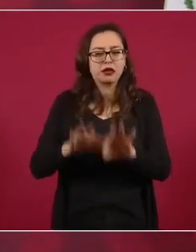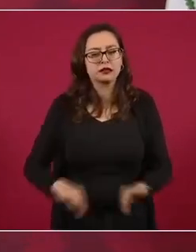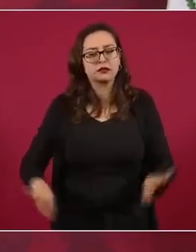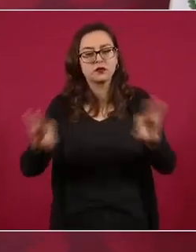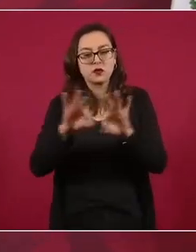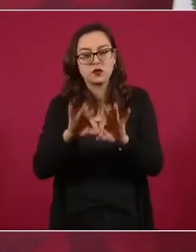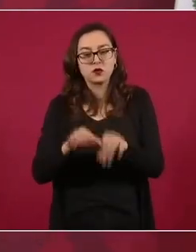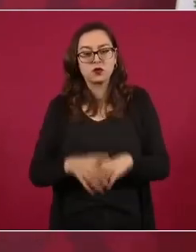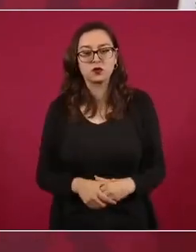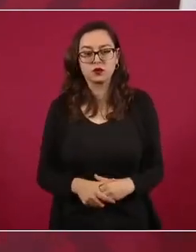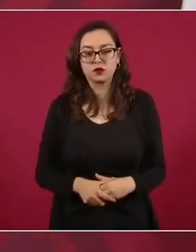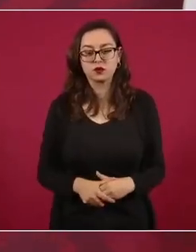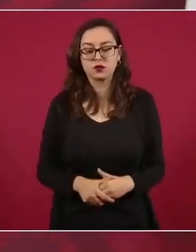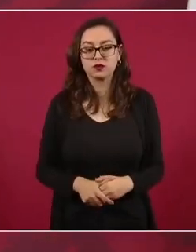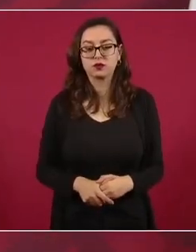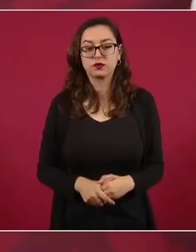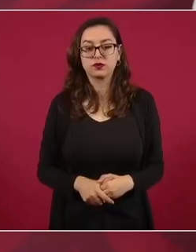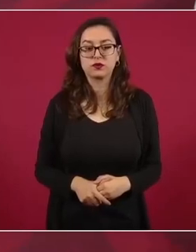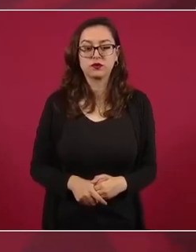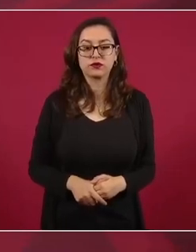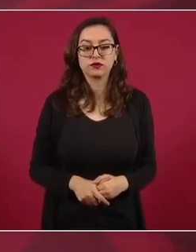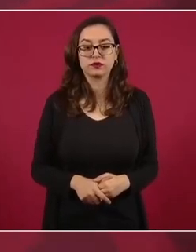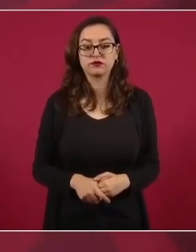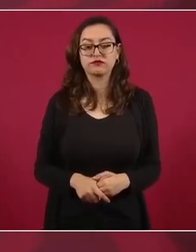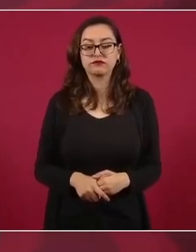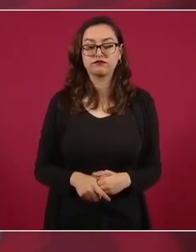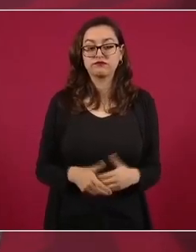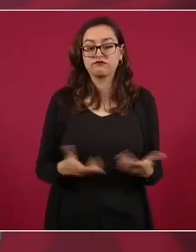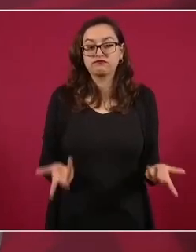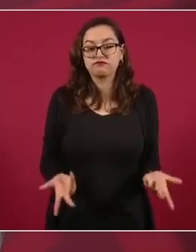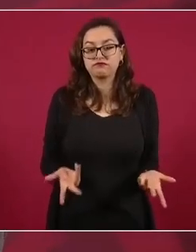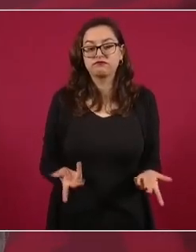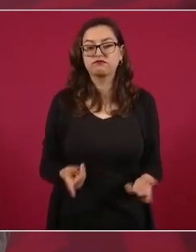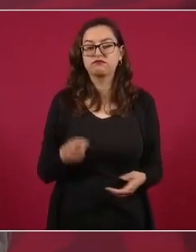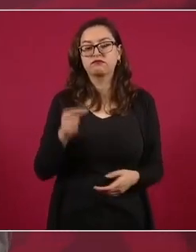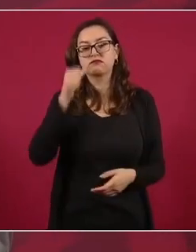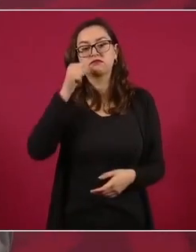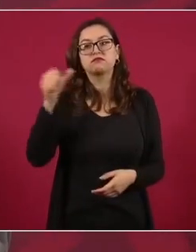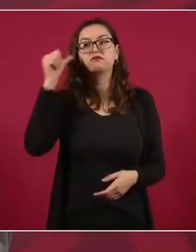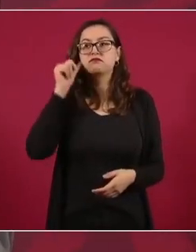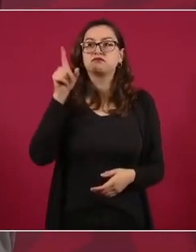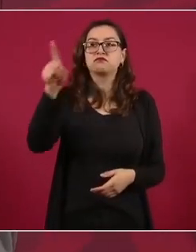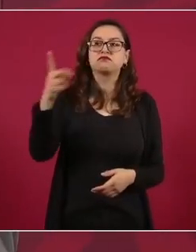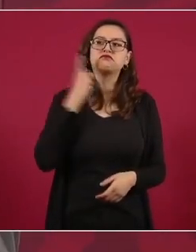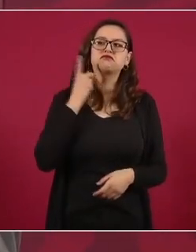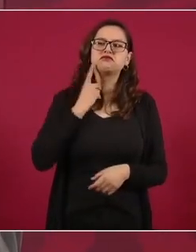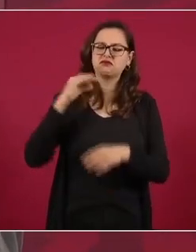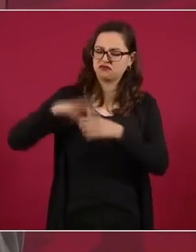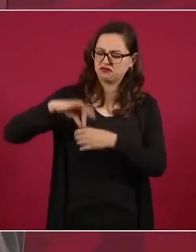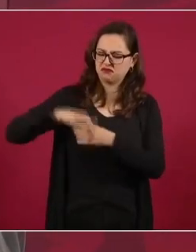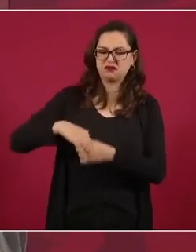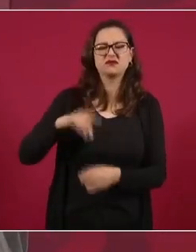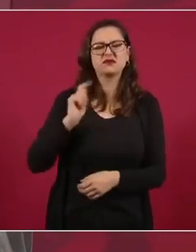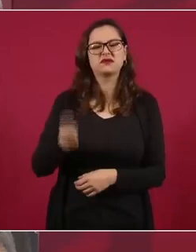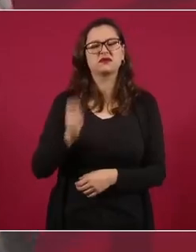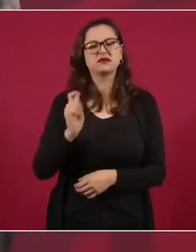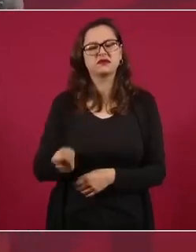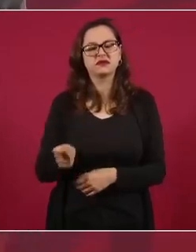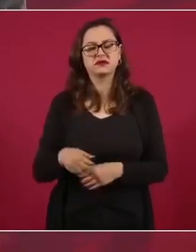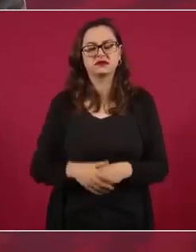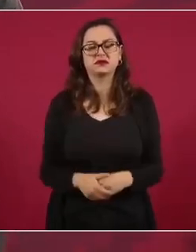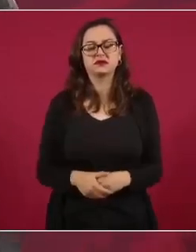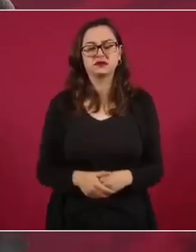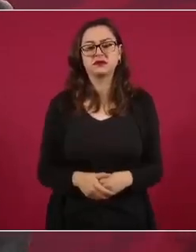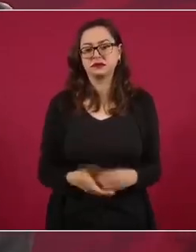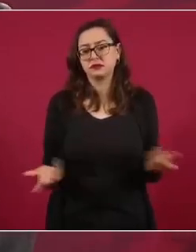Ya lo hablamos. ¿Qué fue lo que se aprobó ayer en la Cámara de Diputados? Pues que se amplíe